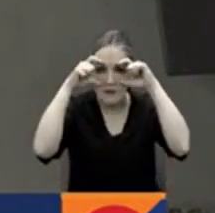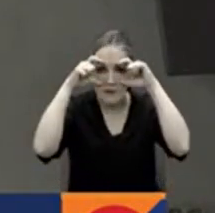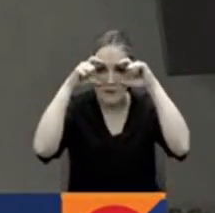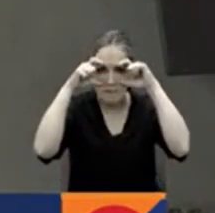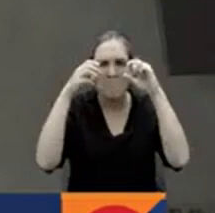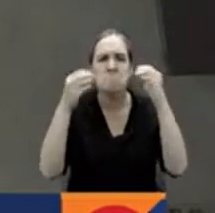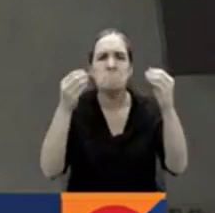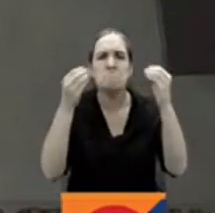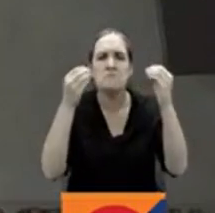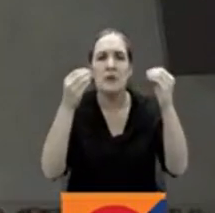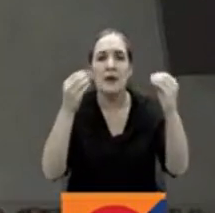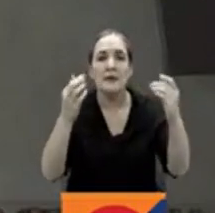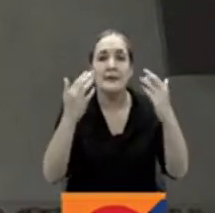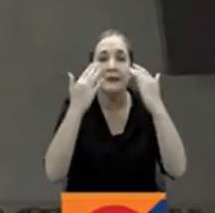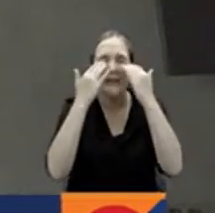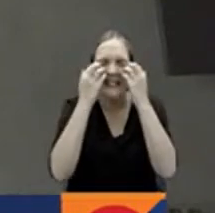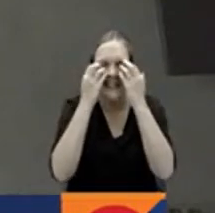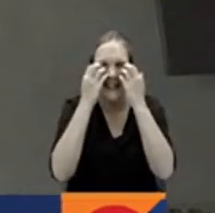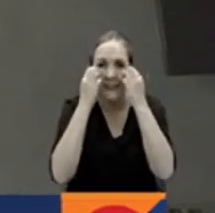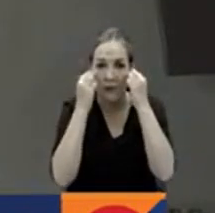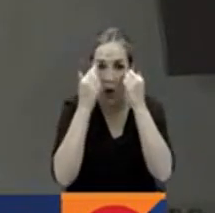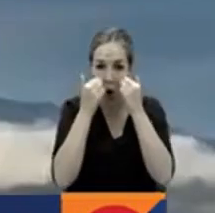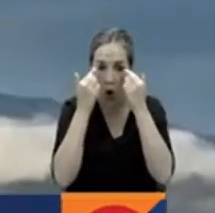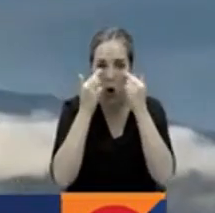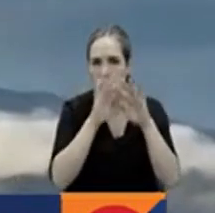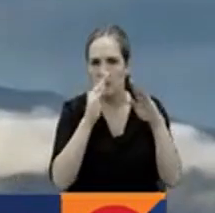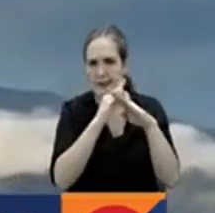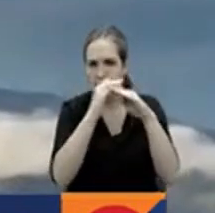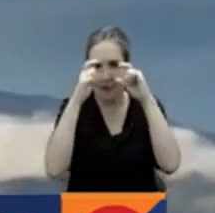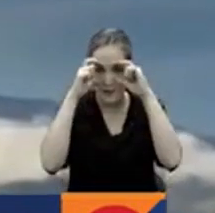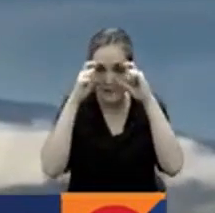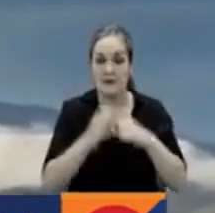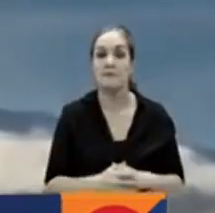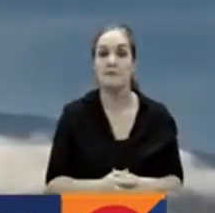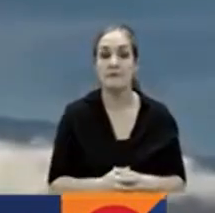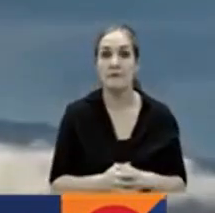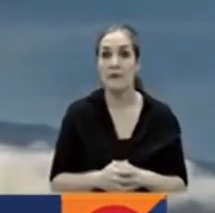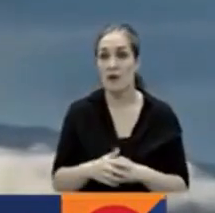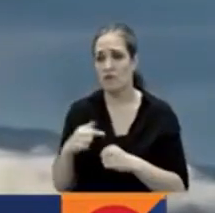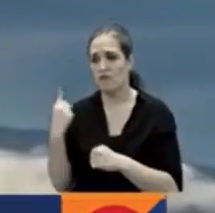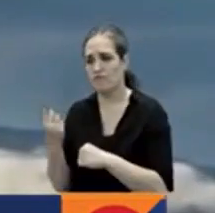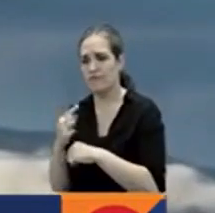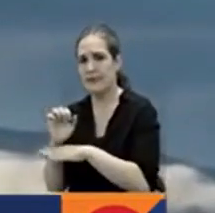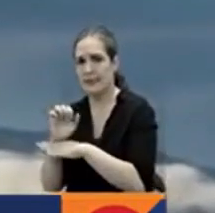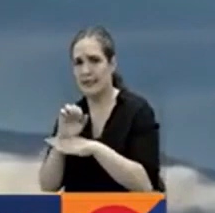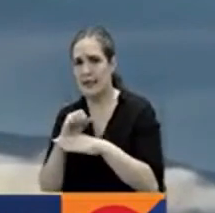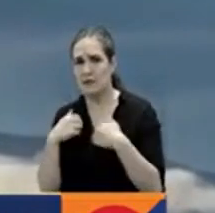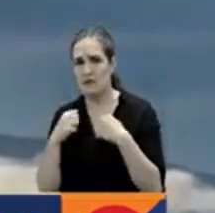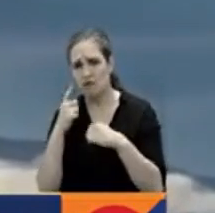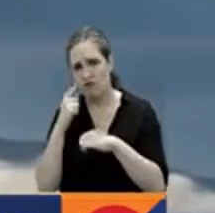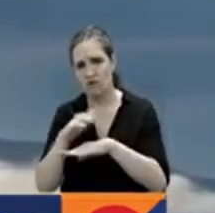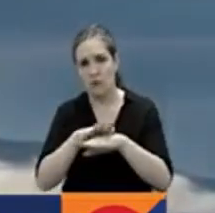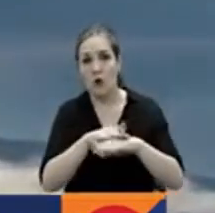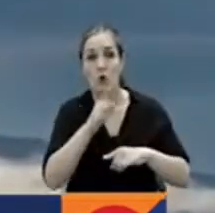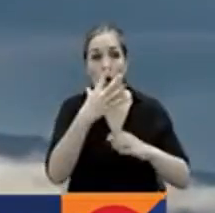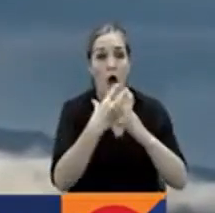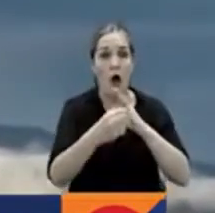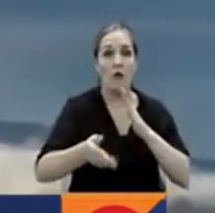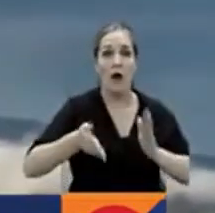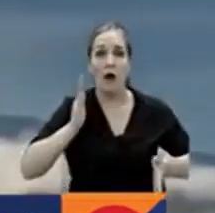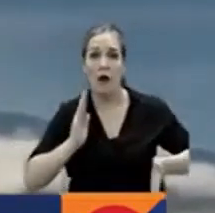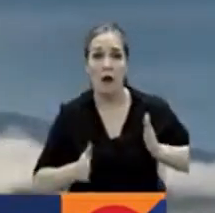no nos irrite también los ojos. Entes de salud también sugieren limitar la actividad física o